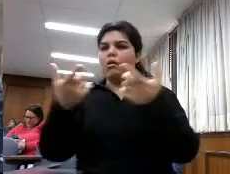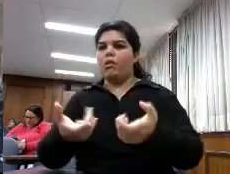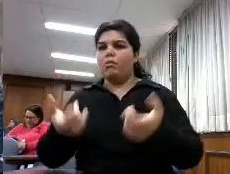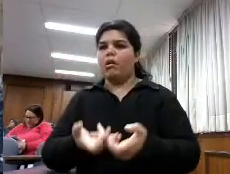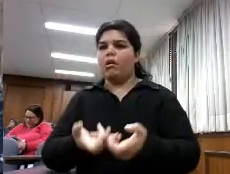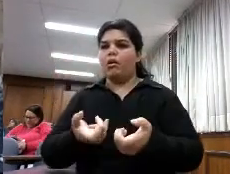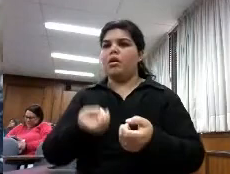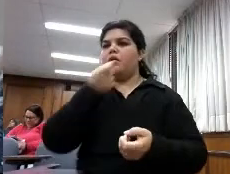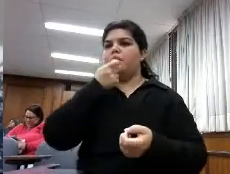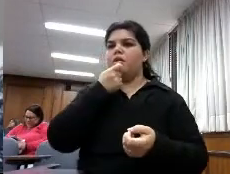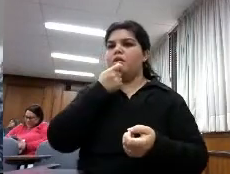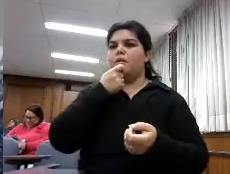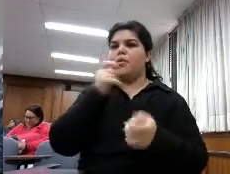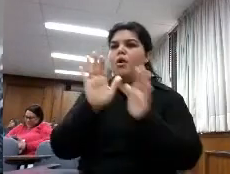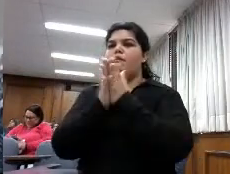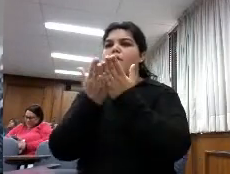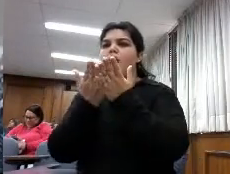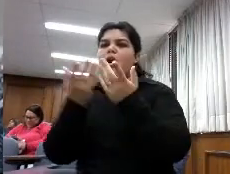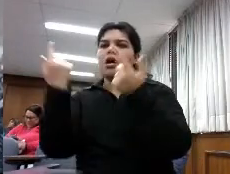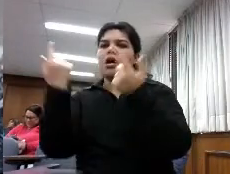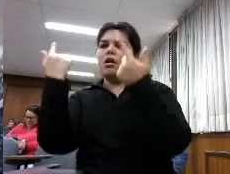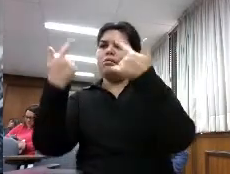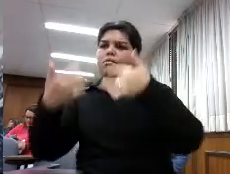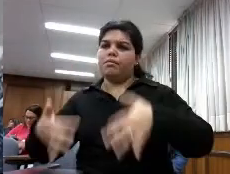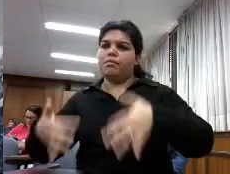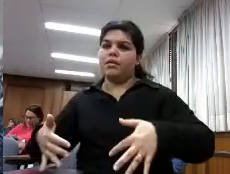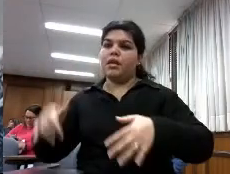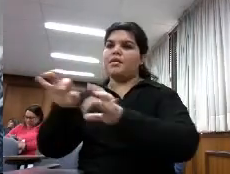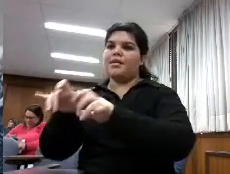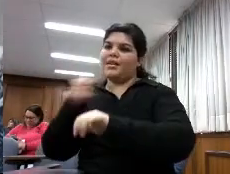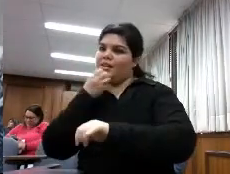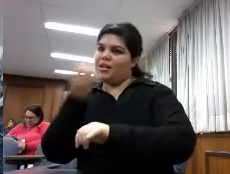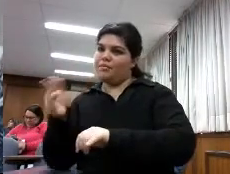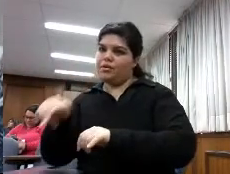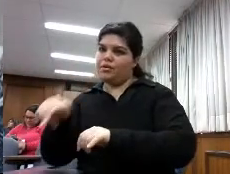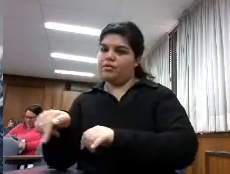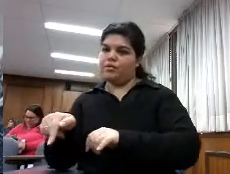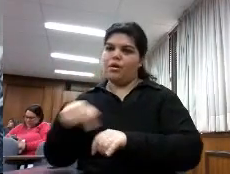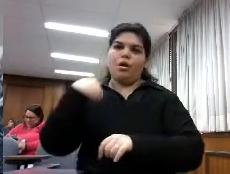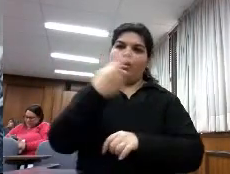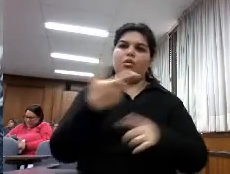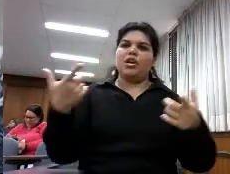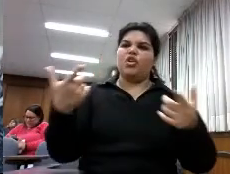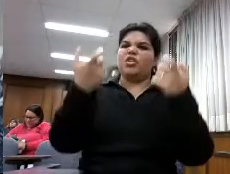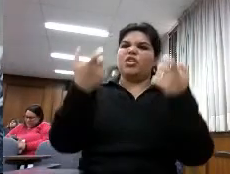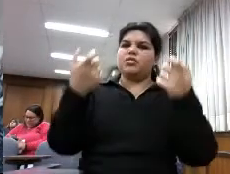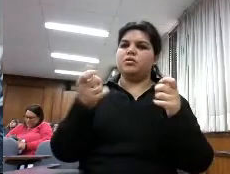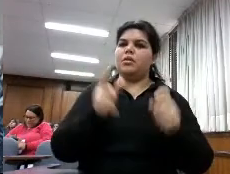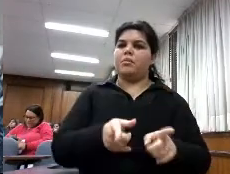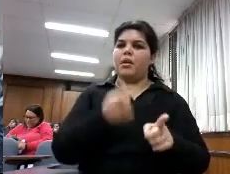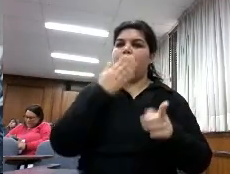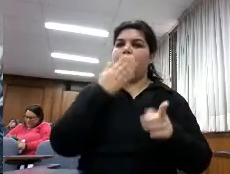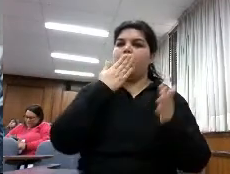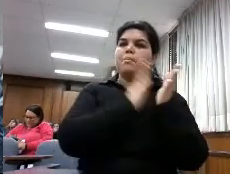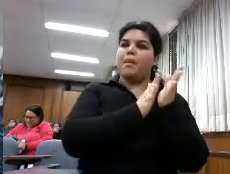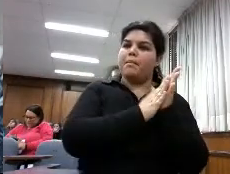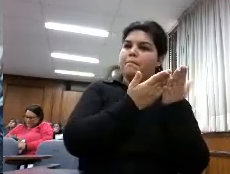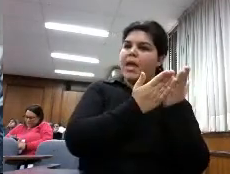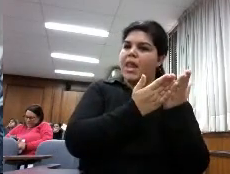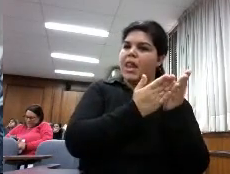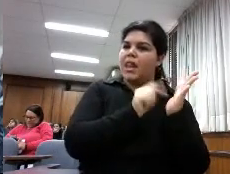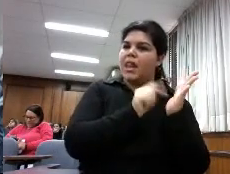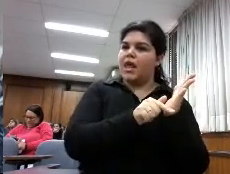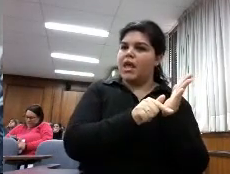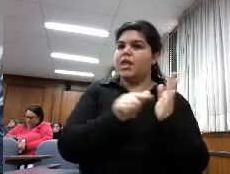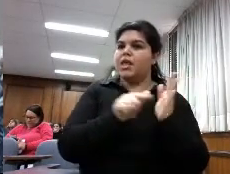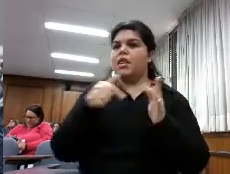hombre prefiero el digital otra de las contradicciones era que cuando tú disponías de ese libro en papel y en digital a pesar de que la mayoría